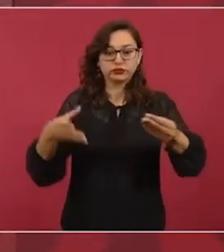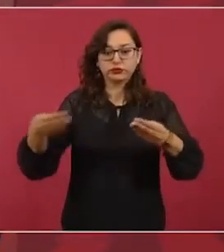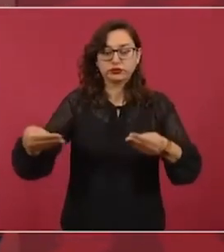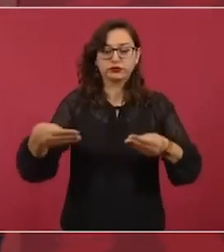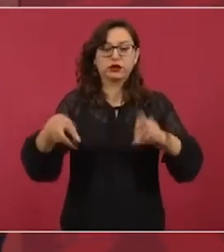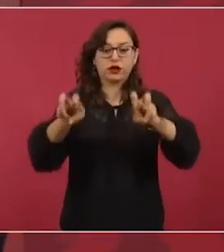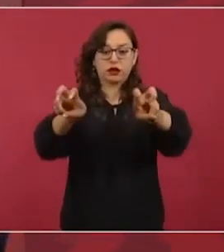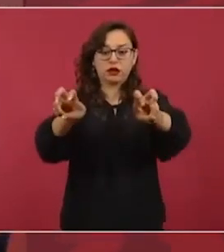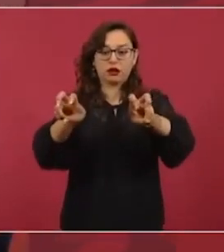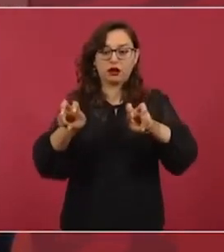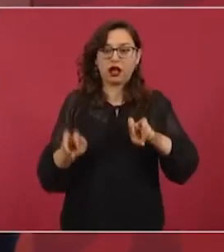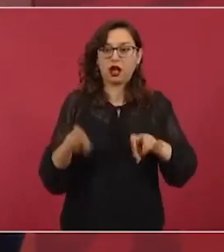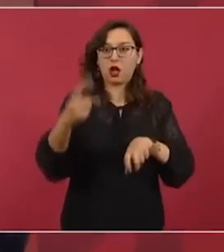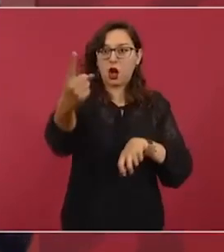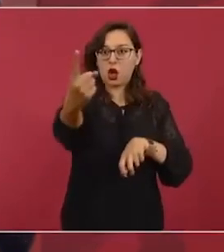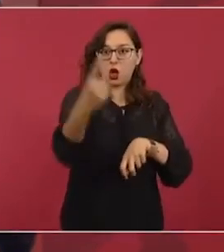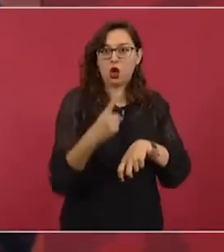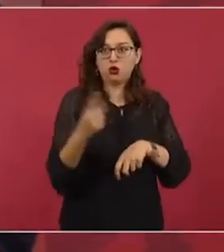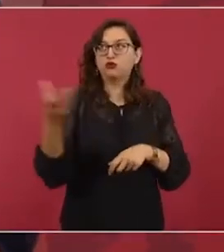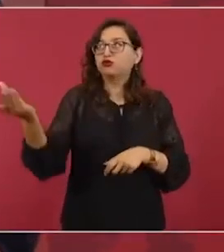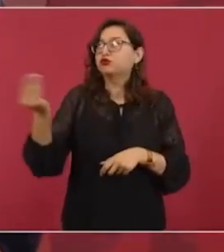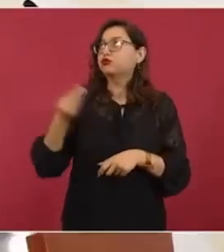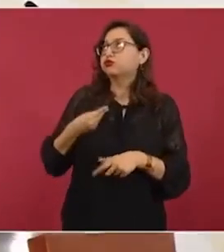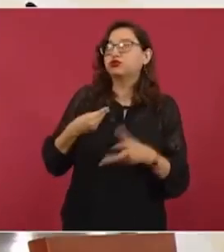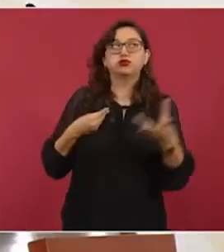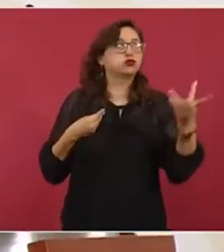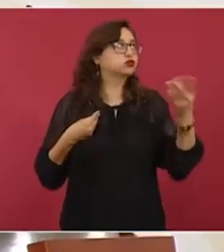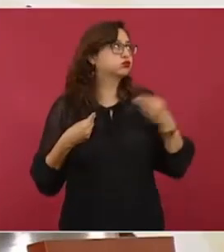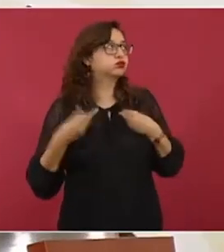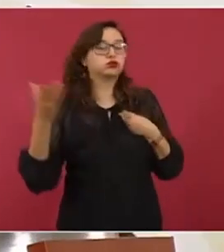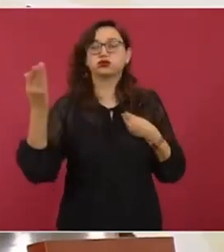y este estaba dormido, pero así, así.